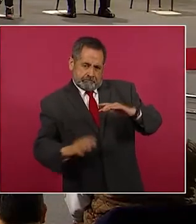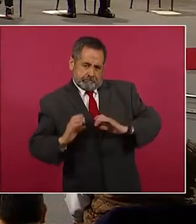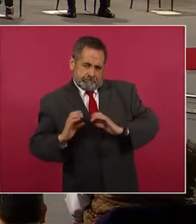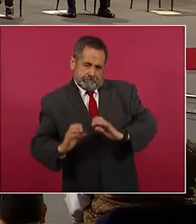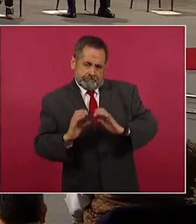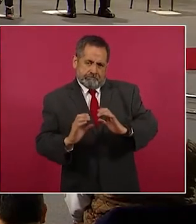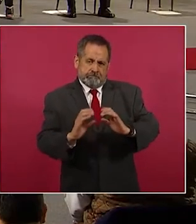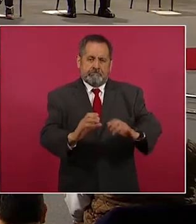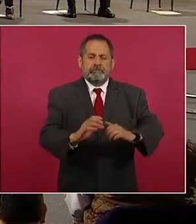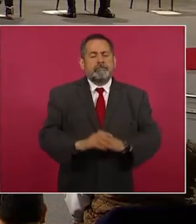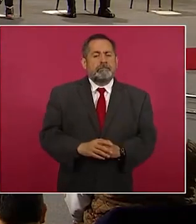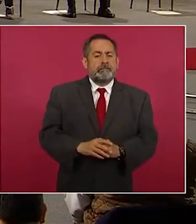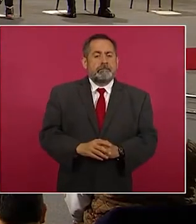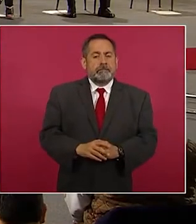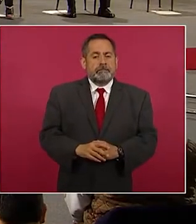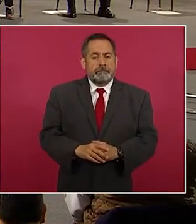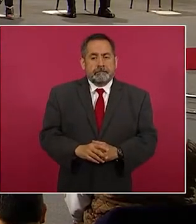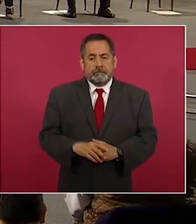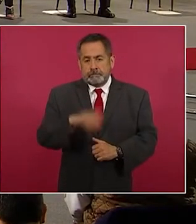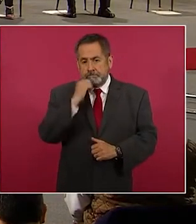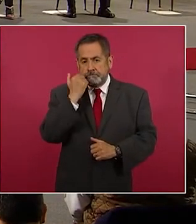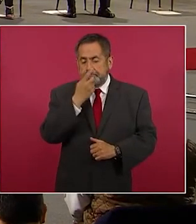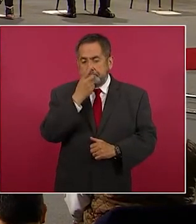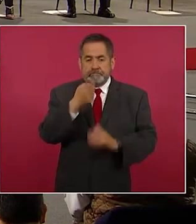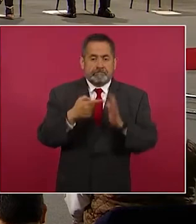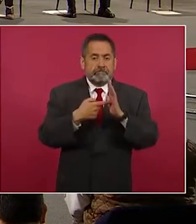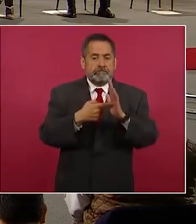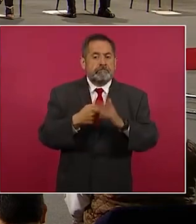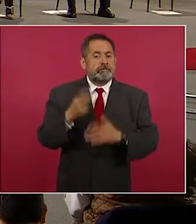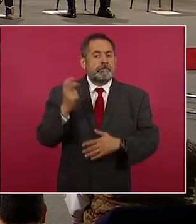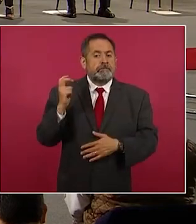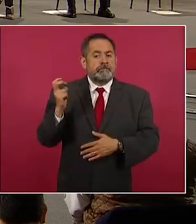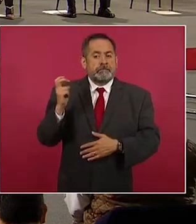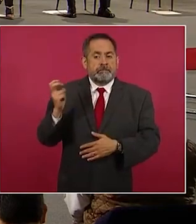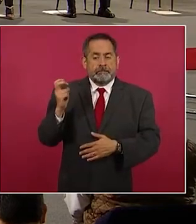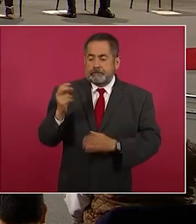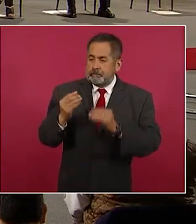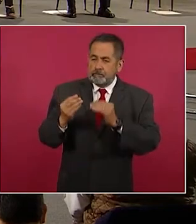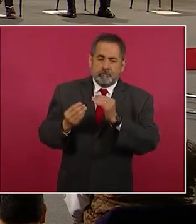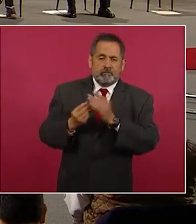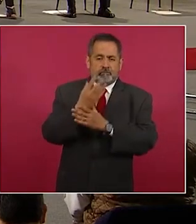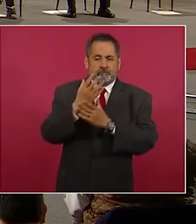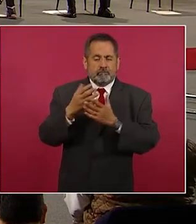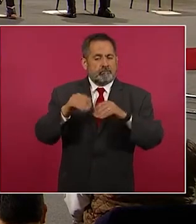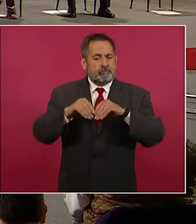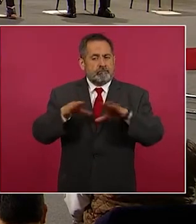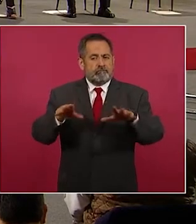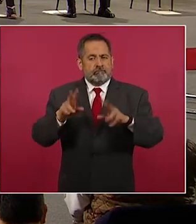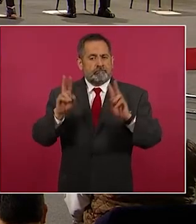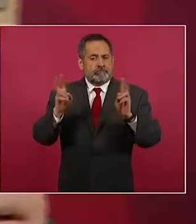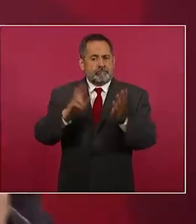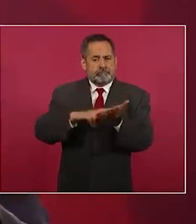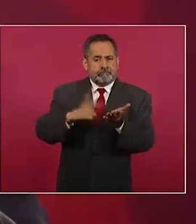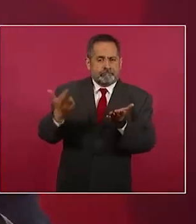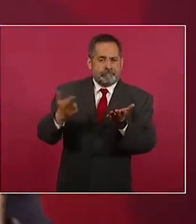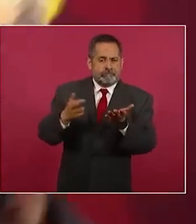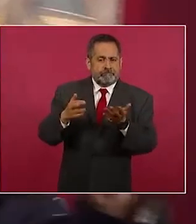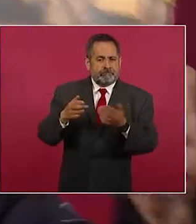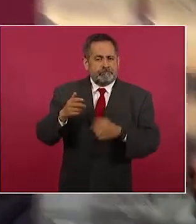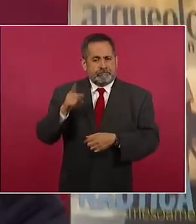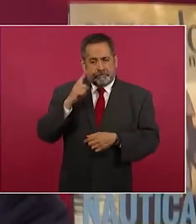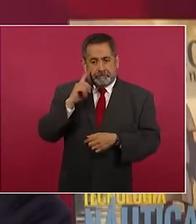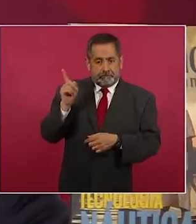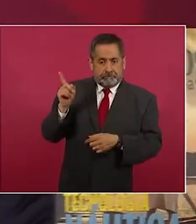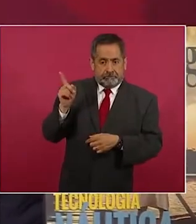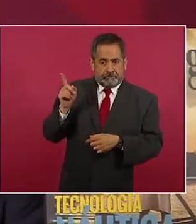si me permite, presidente, decirles que este es el más reciente número de arqueología mexicana, es